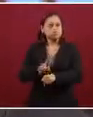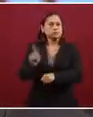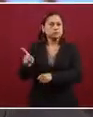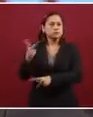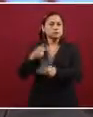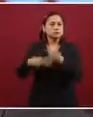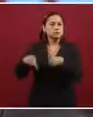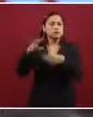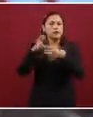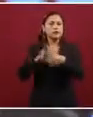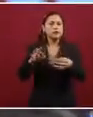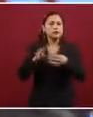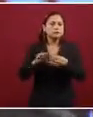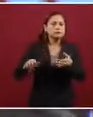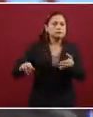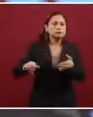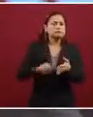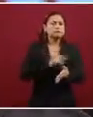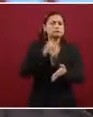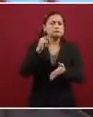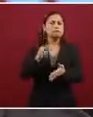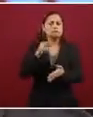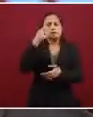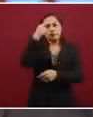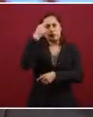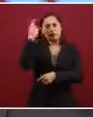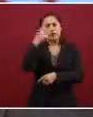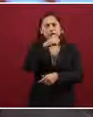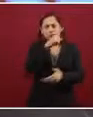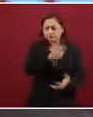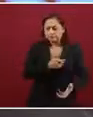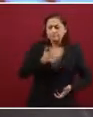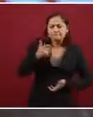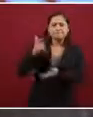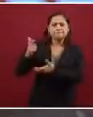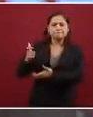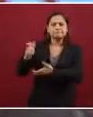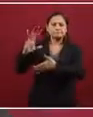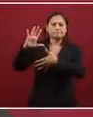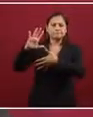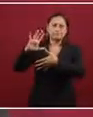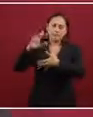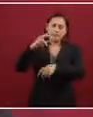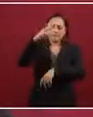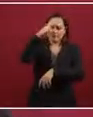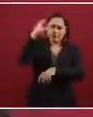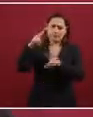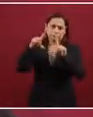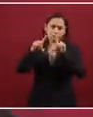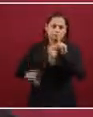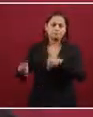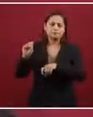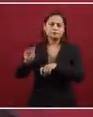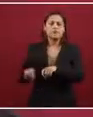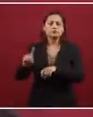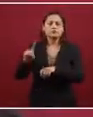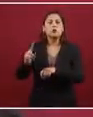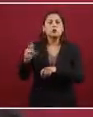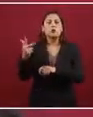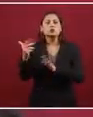las primeras cartas de intención de inversión en el sur de México, que son en total alrededor de 800 millones de dólares.